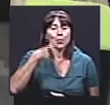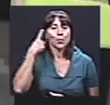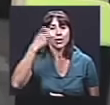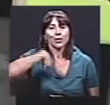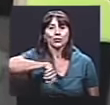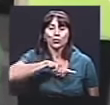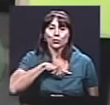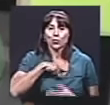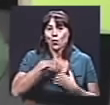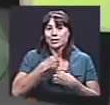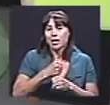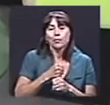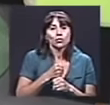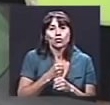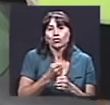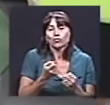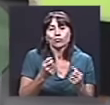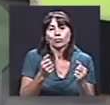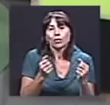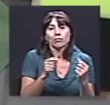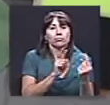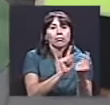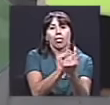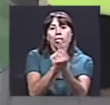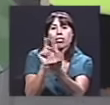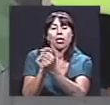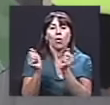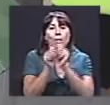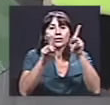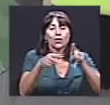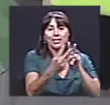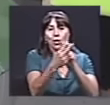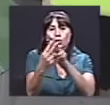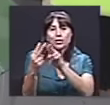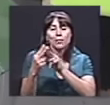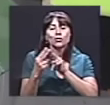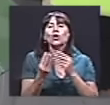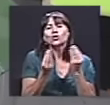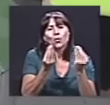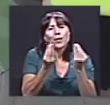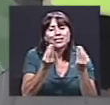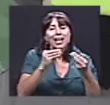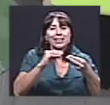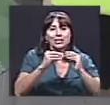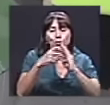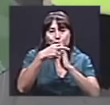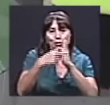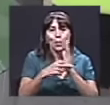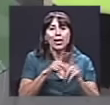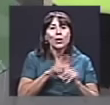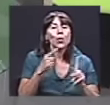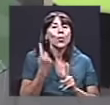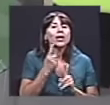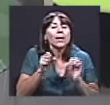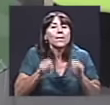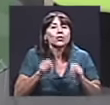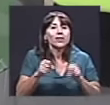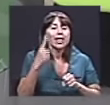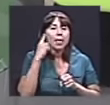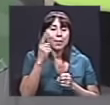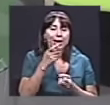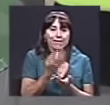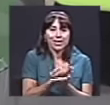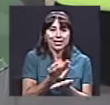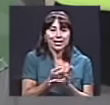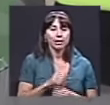presencialmente con las personas que conocemos, son bastantes números, pero es la única posibilidad ahorita que tenemos para financiar la obra. si yo adquiero una de